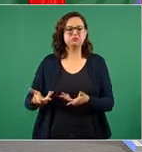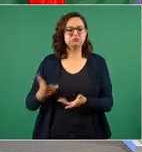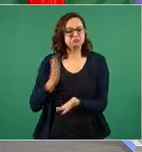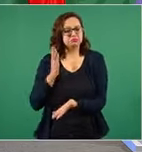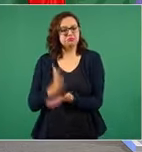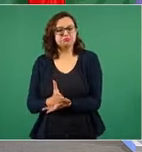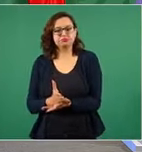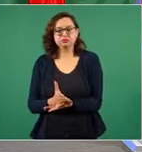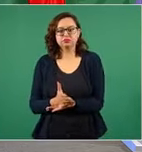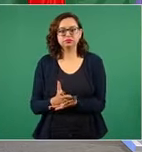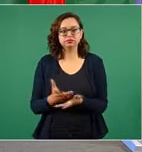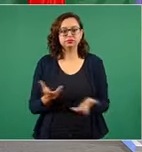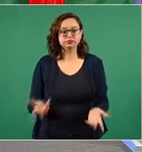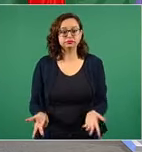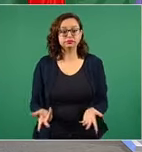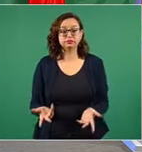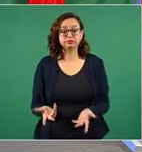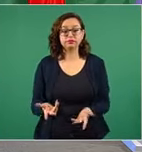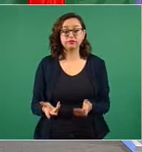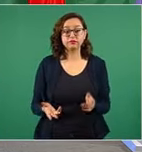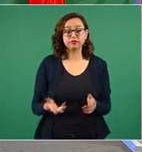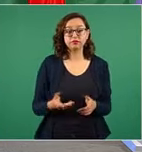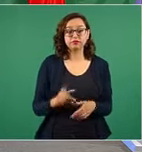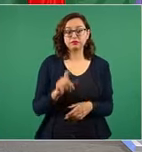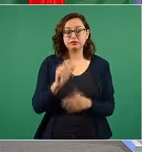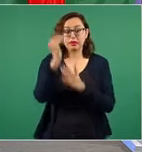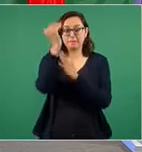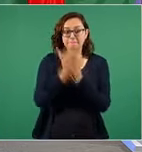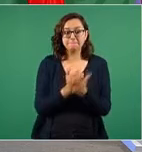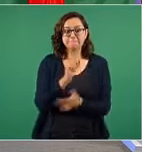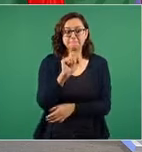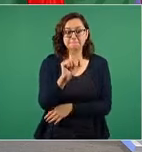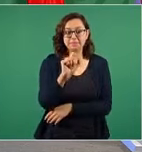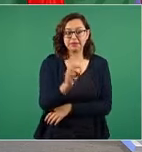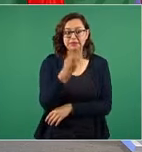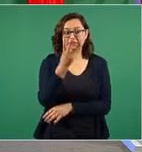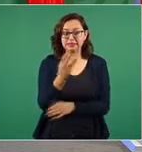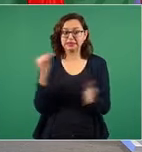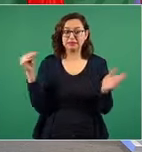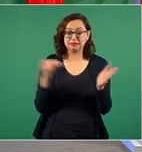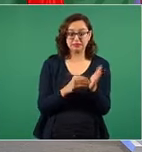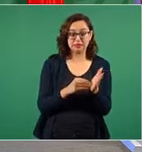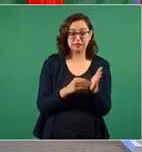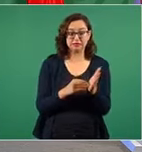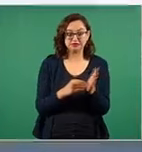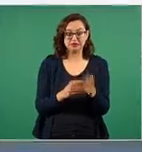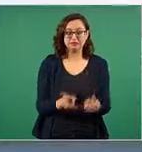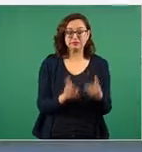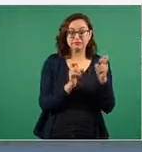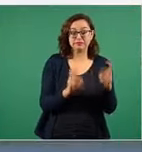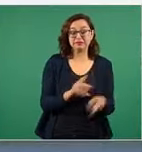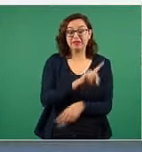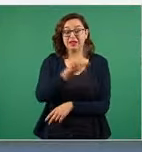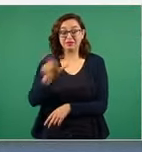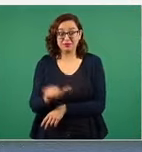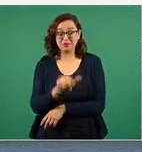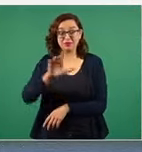y aquí empezamos y aquí fue crisis que no había gasolina